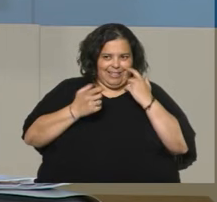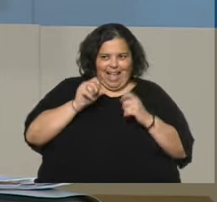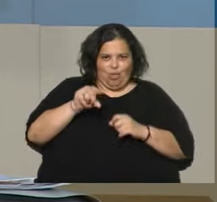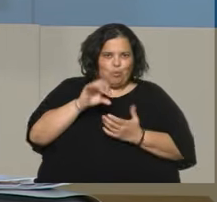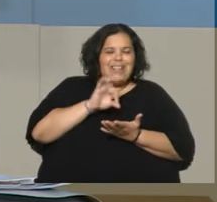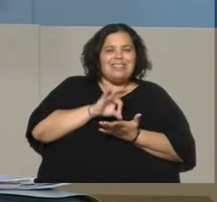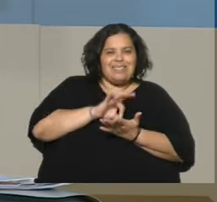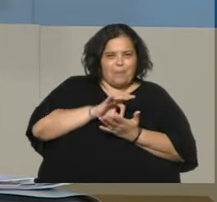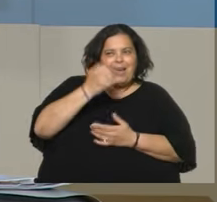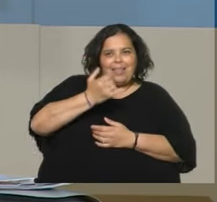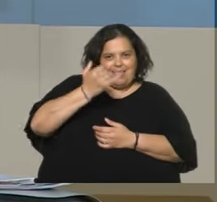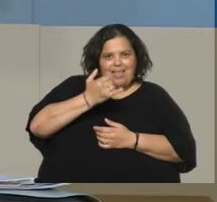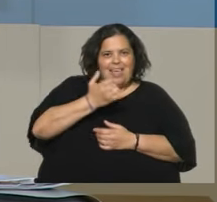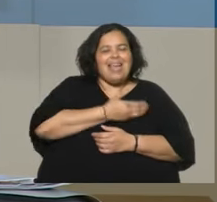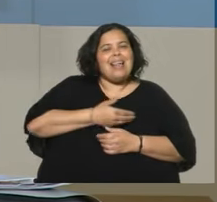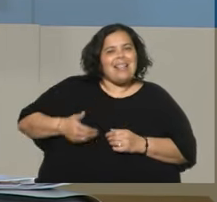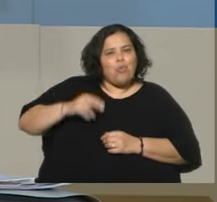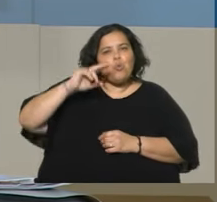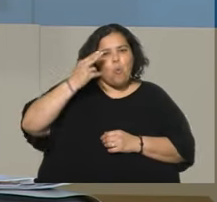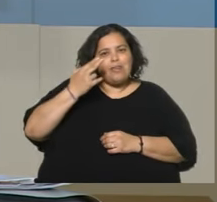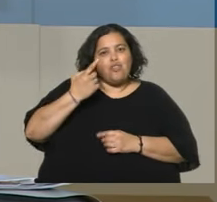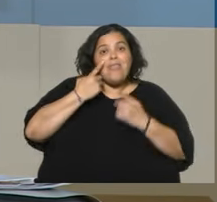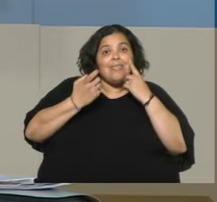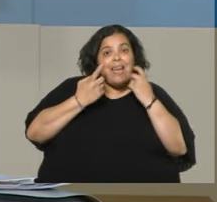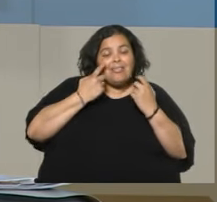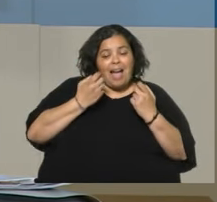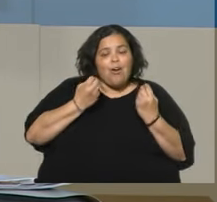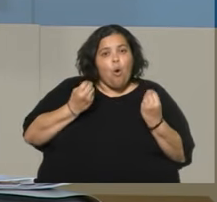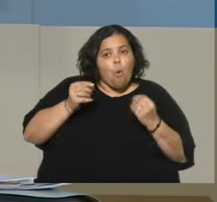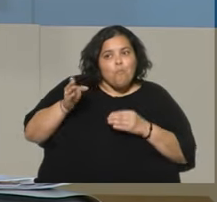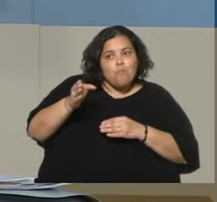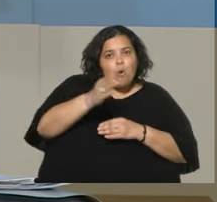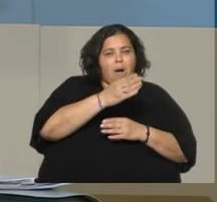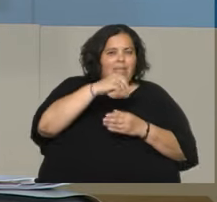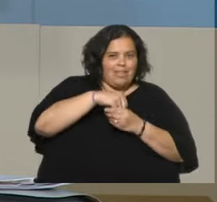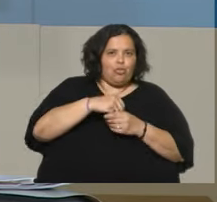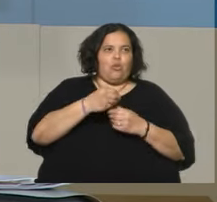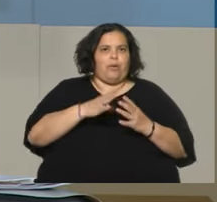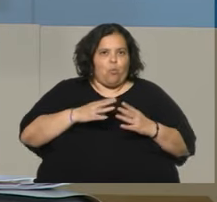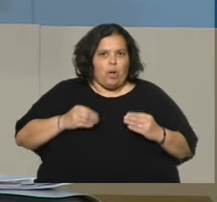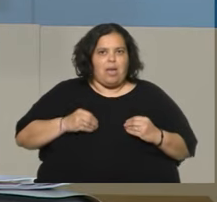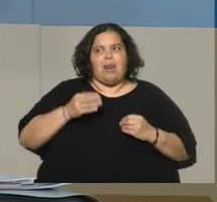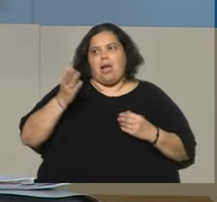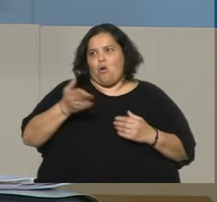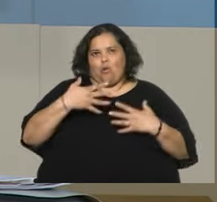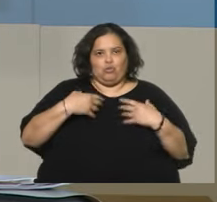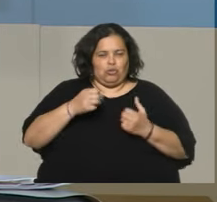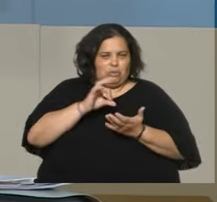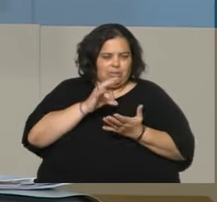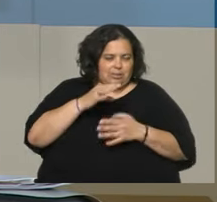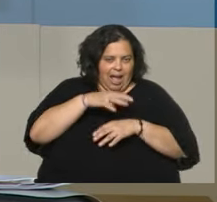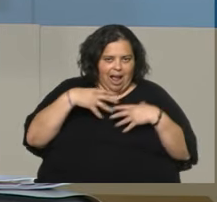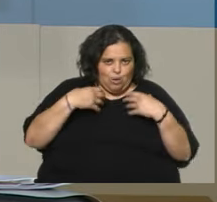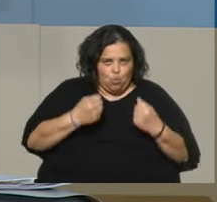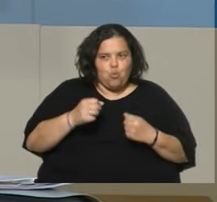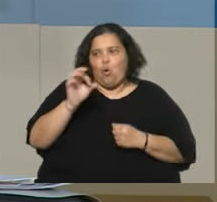uruguayo de forma interinstitucional, que detecta por parte del sistema educativo, por parte del sistema de salud, de organizaciones sociales a